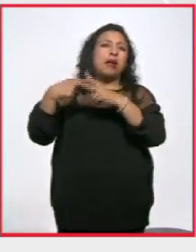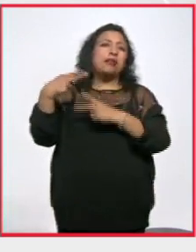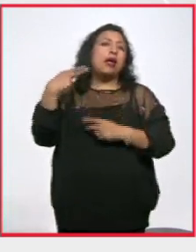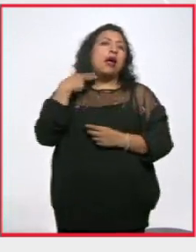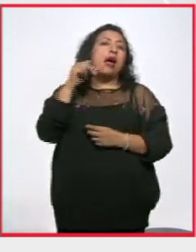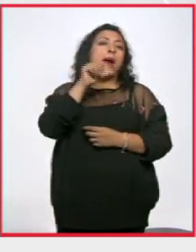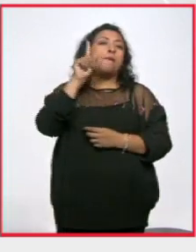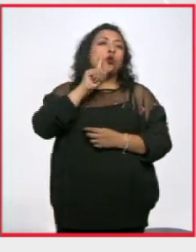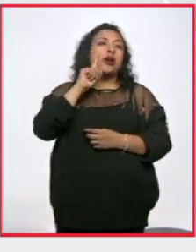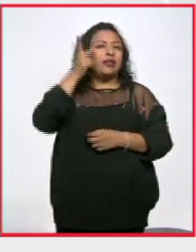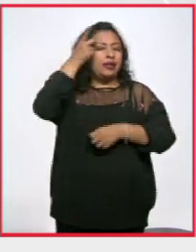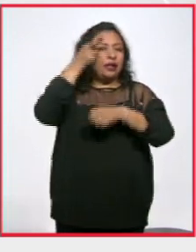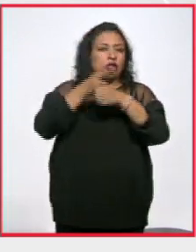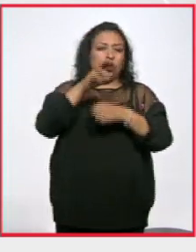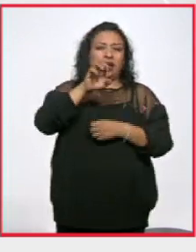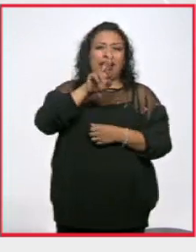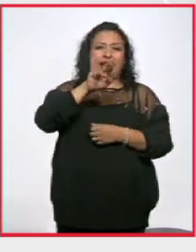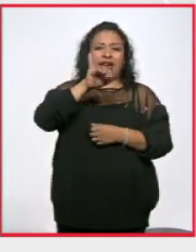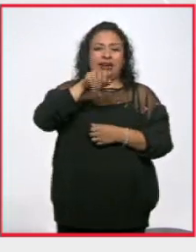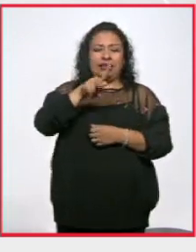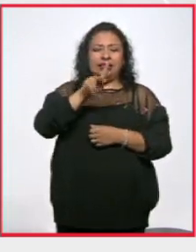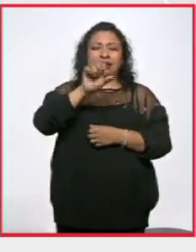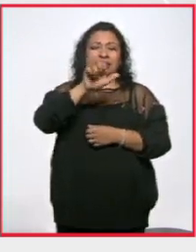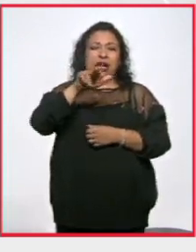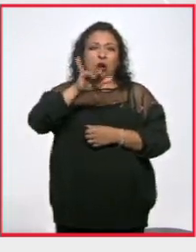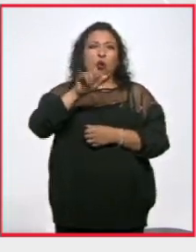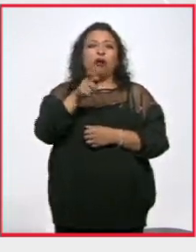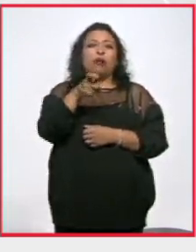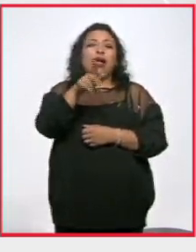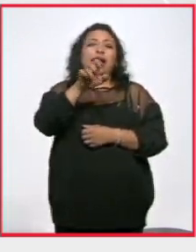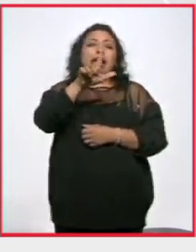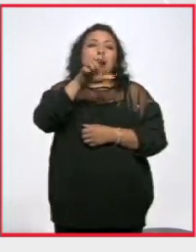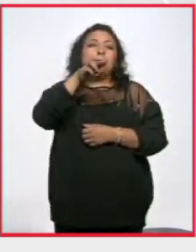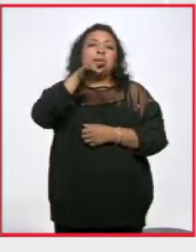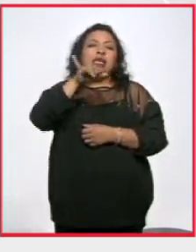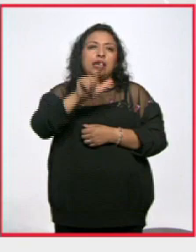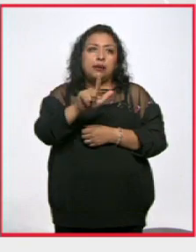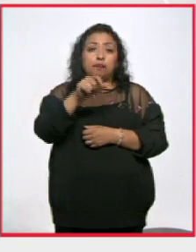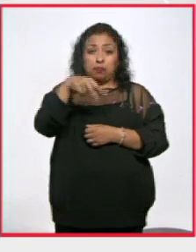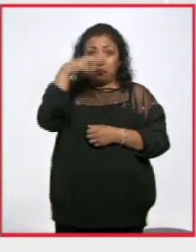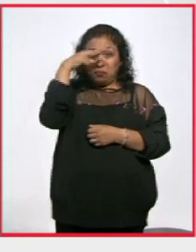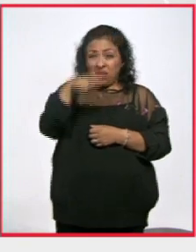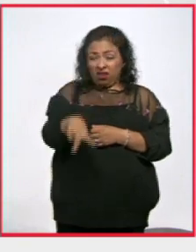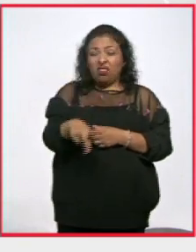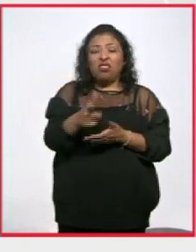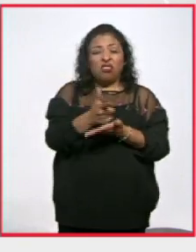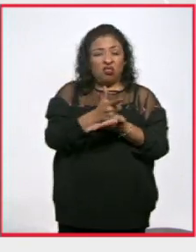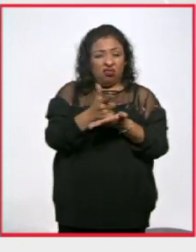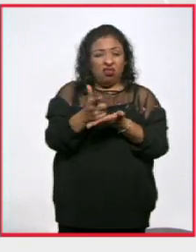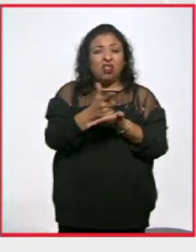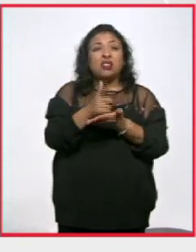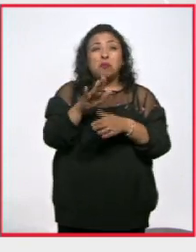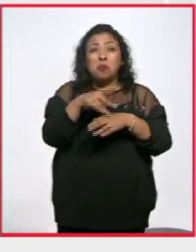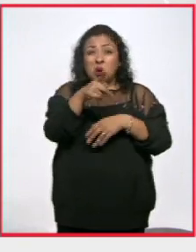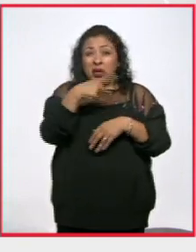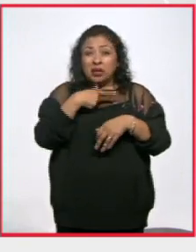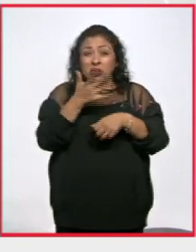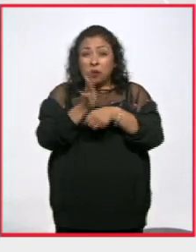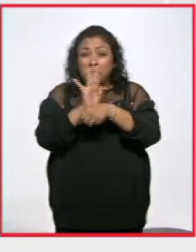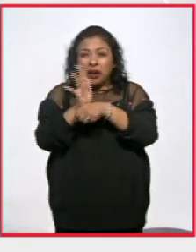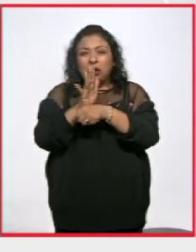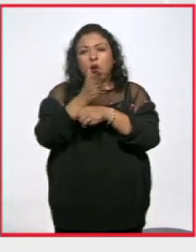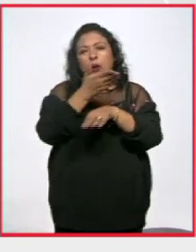comandada por Eric San Juan Palafox, el Mili. México también es un país gris y por eso la película fue